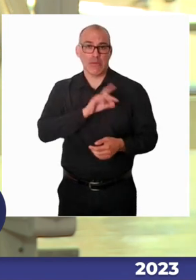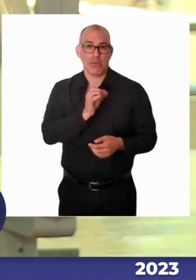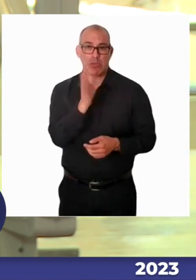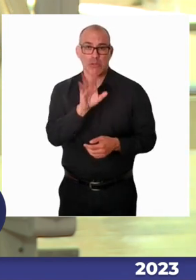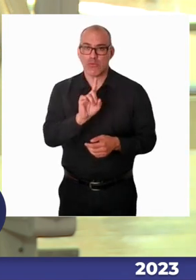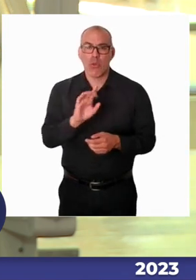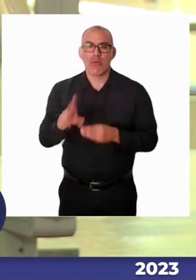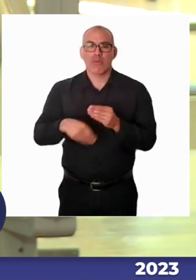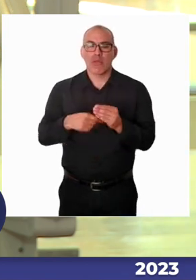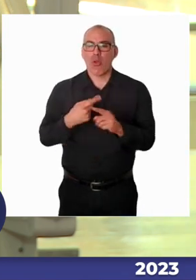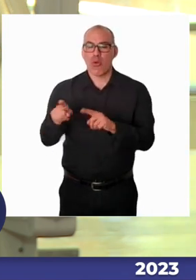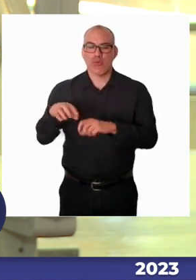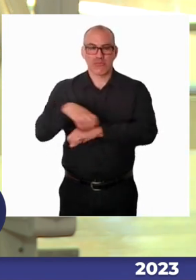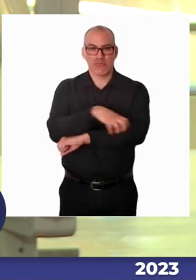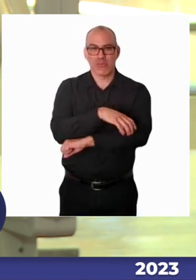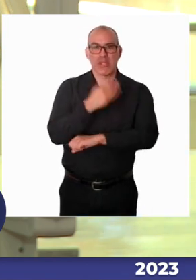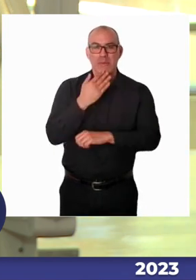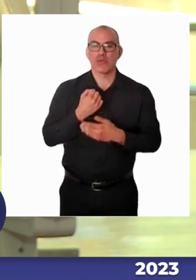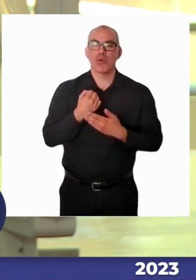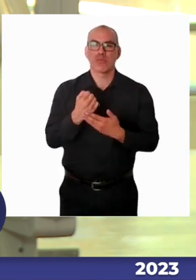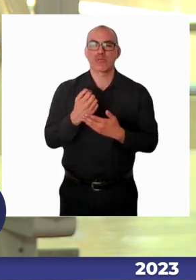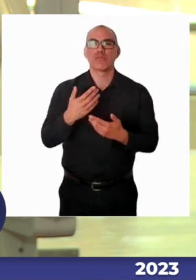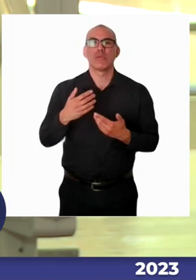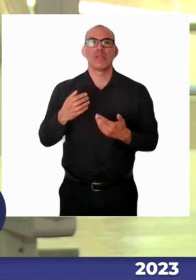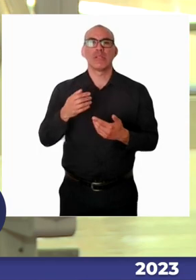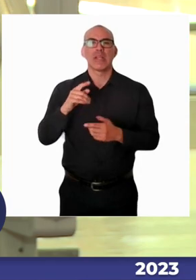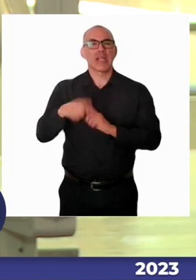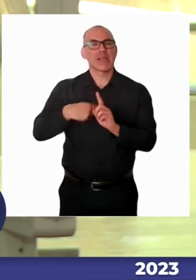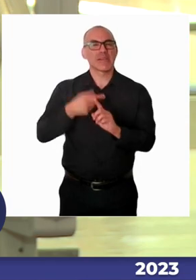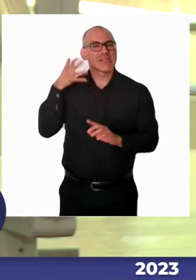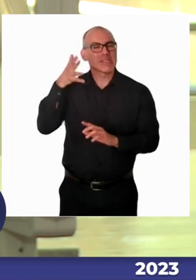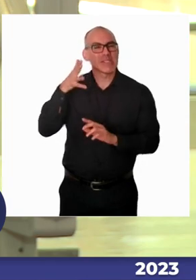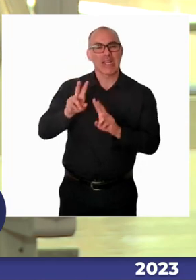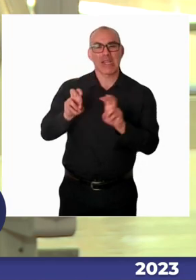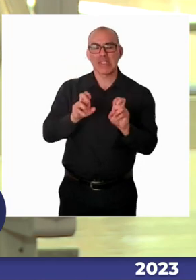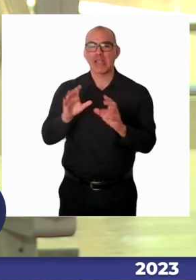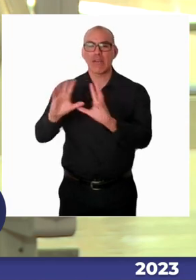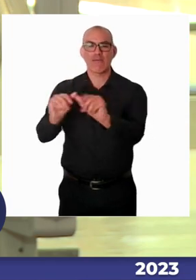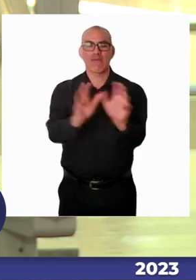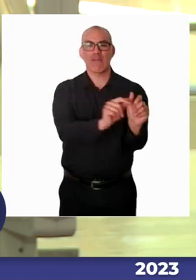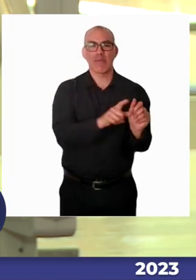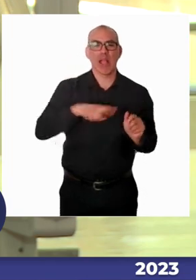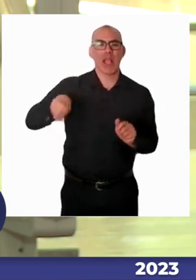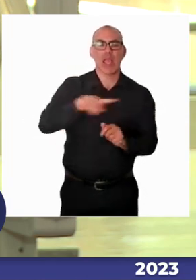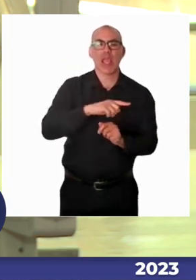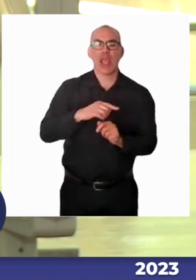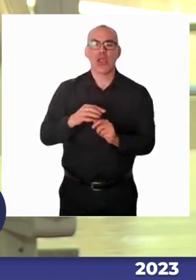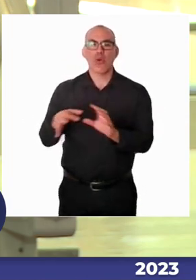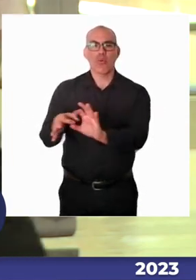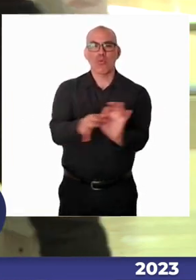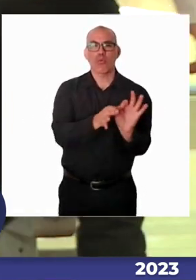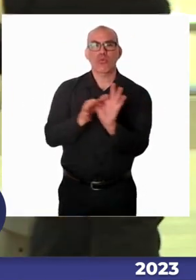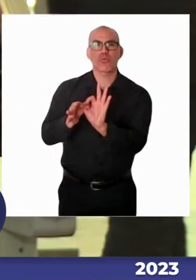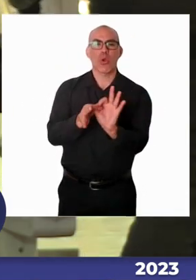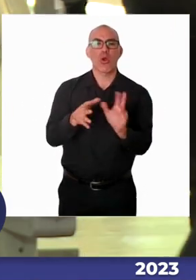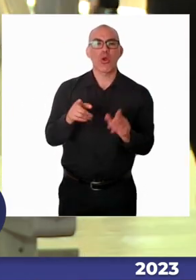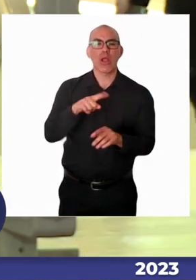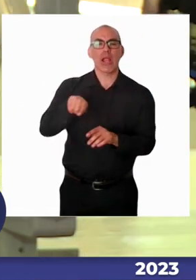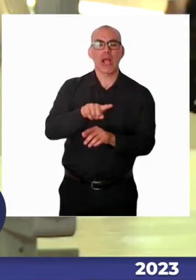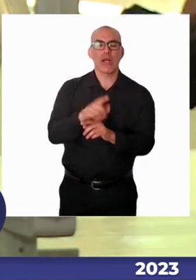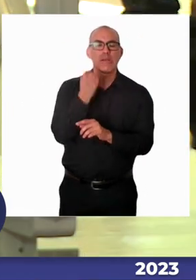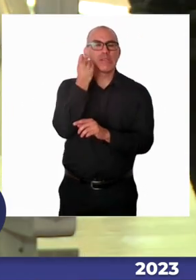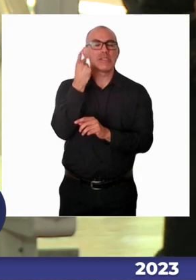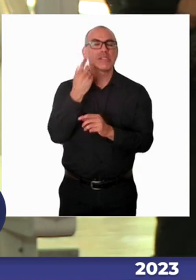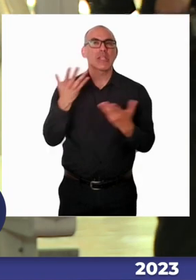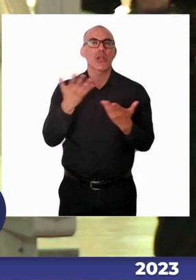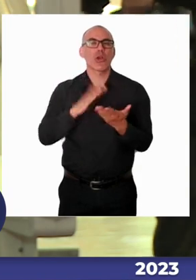sufren los padres, las madres, tutores y tutoras, porque habiendo ley todavía se les margina, no se les permite entrar, se les denosta y se les vulnera